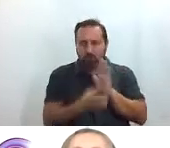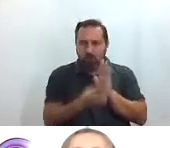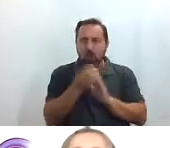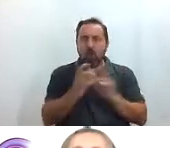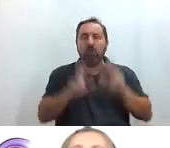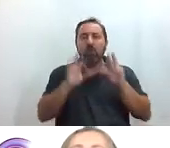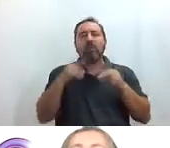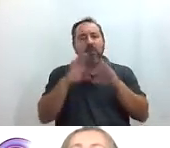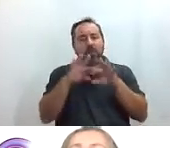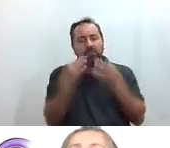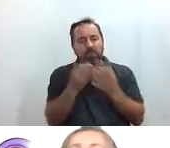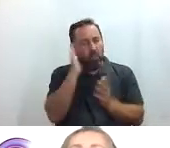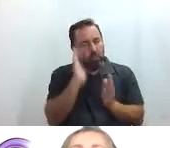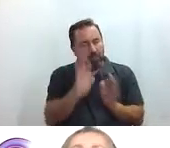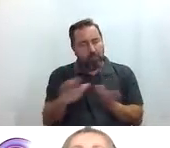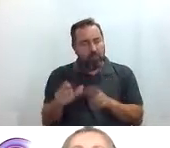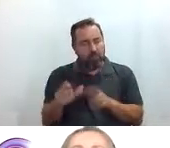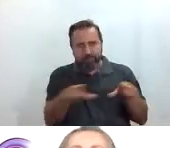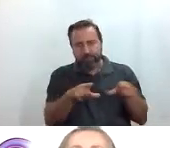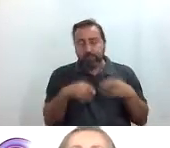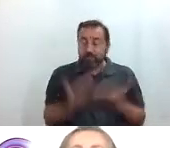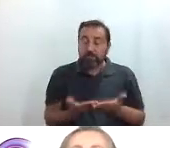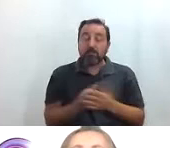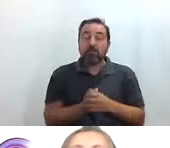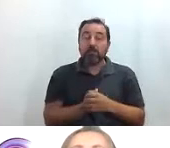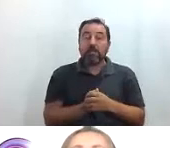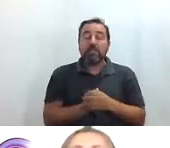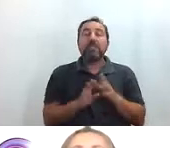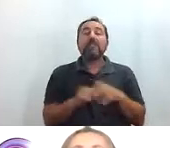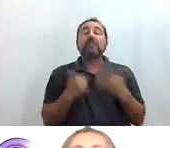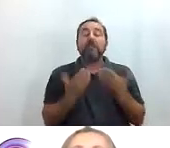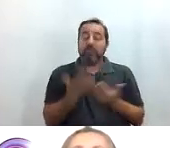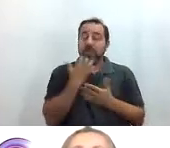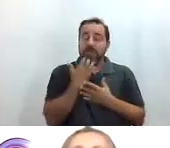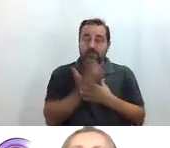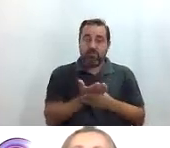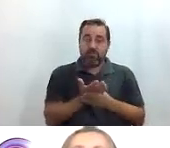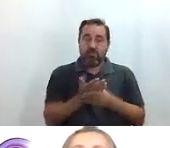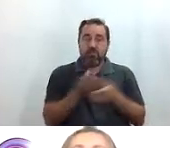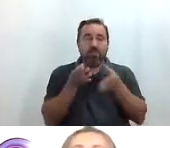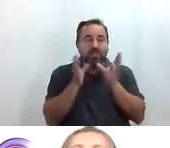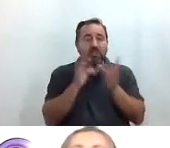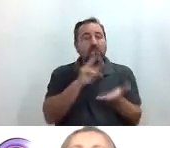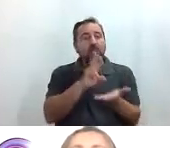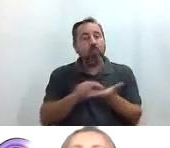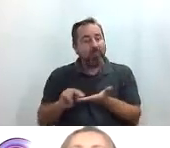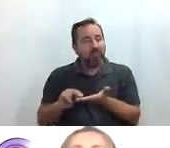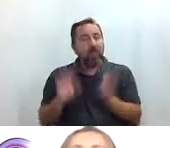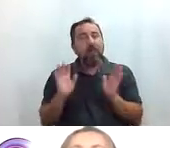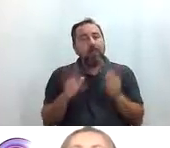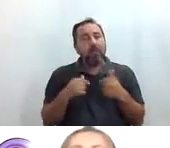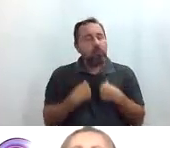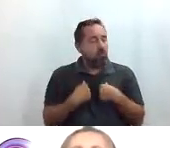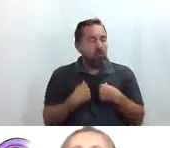dormitorios y pues también por ejemplo el desayuno era buffet pero yo siempre